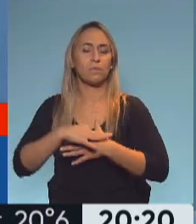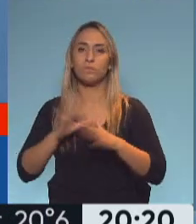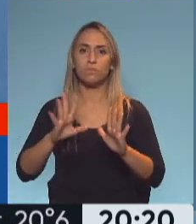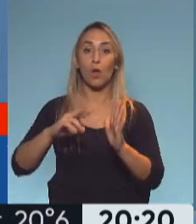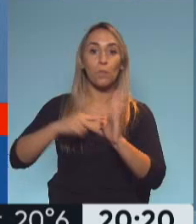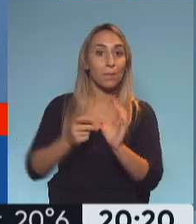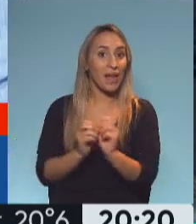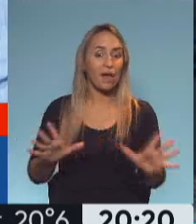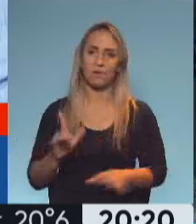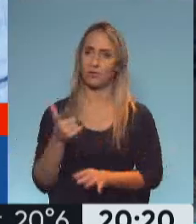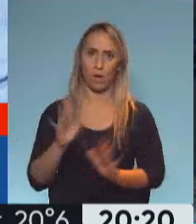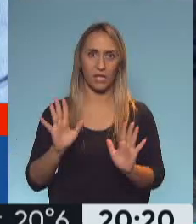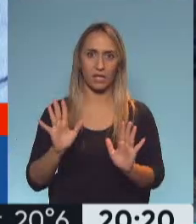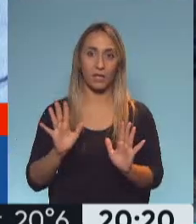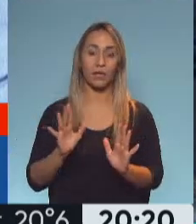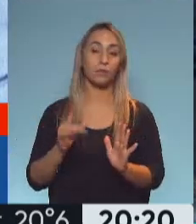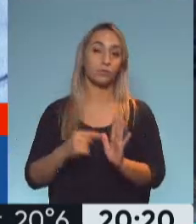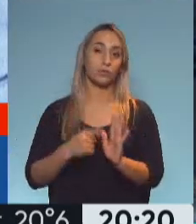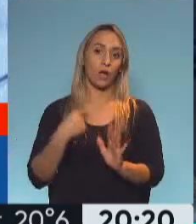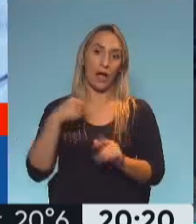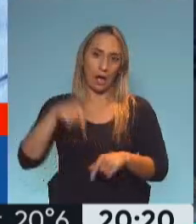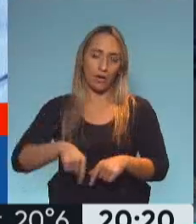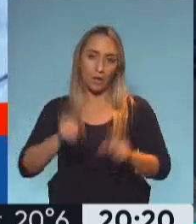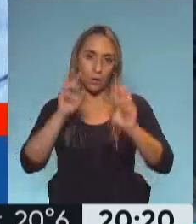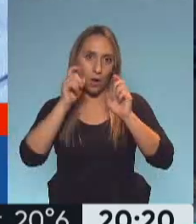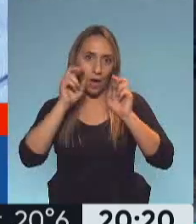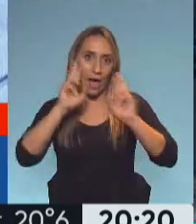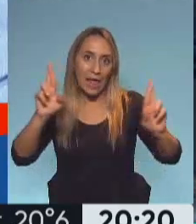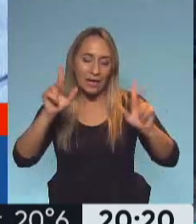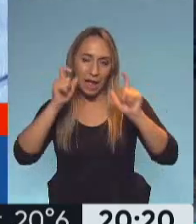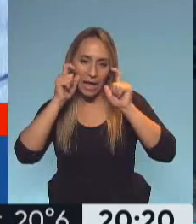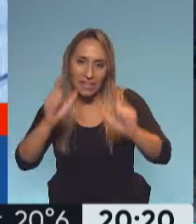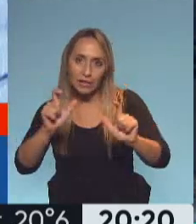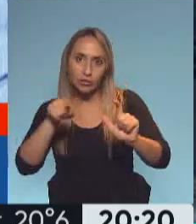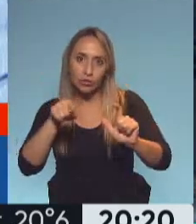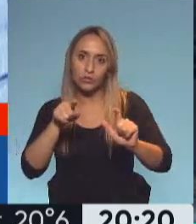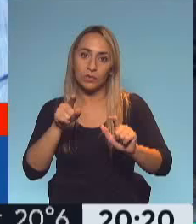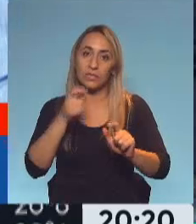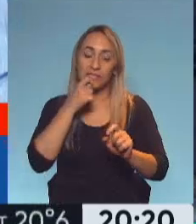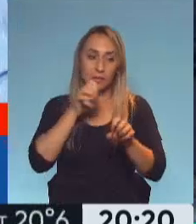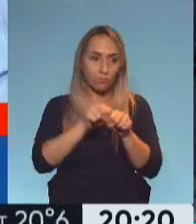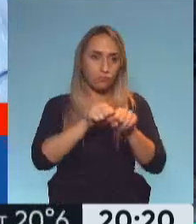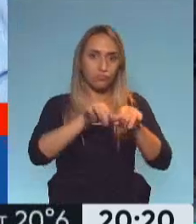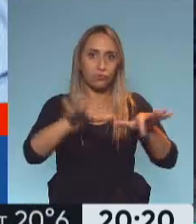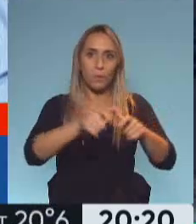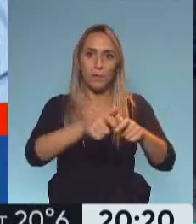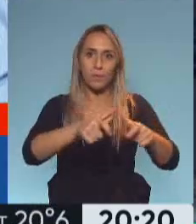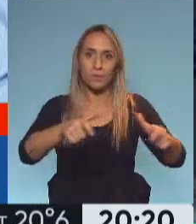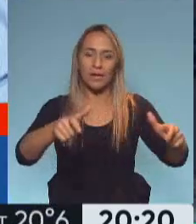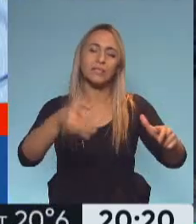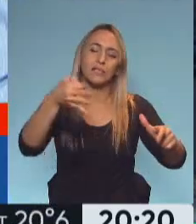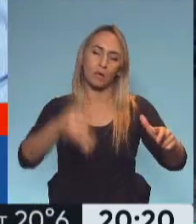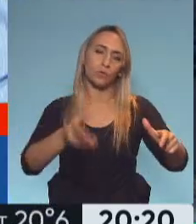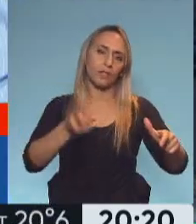severos. Lo que sí es que obviamente estamos mucho más alertas y vigilantes en el caso de este aumento, porque seguramente también va a